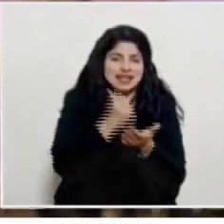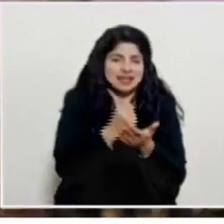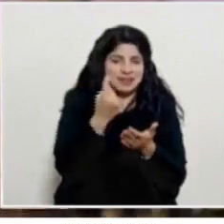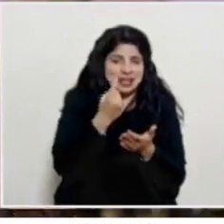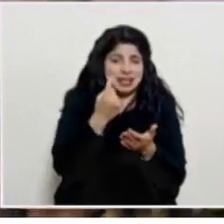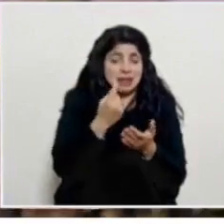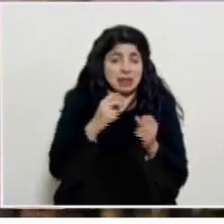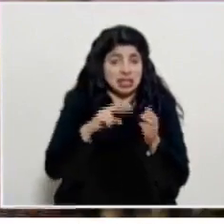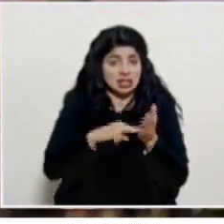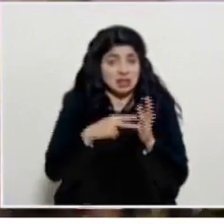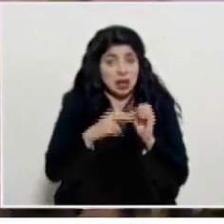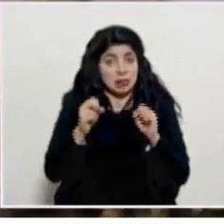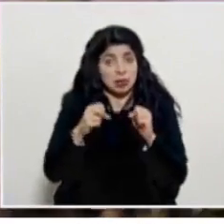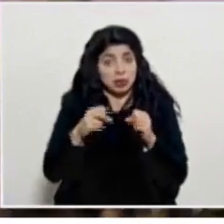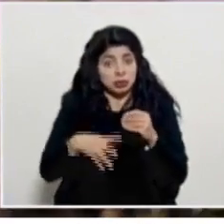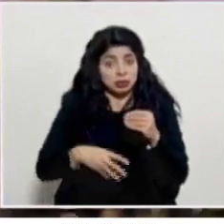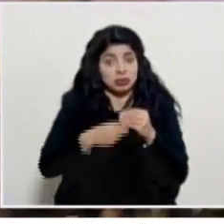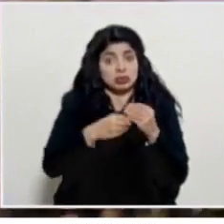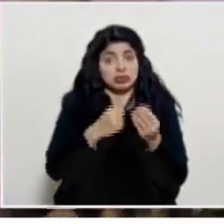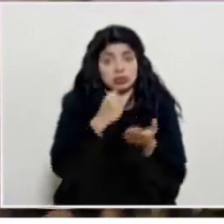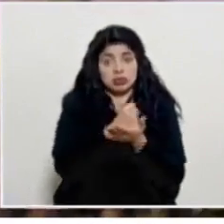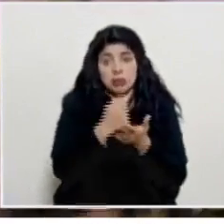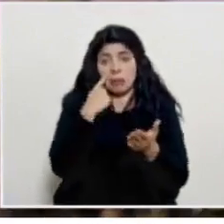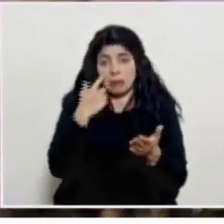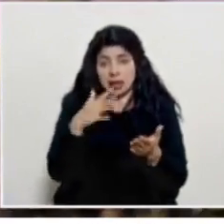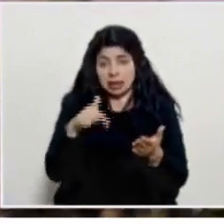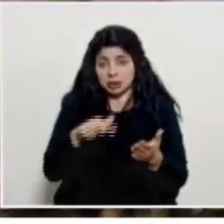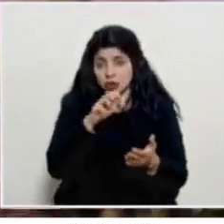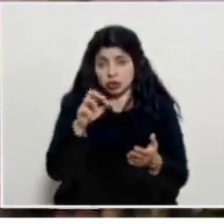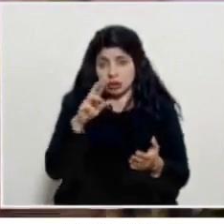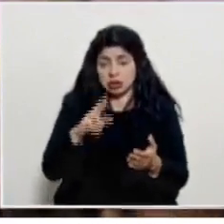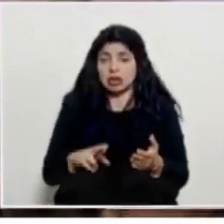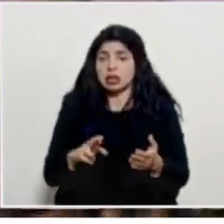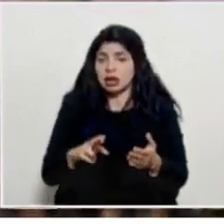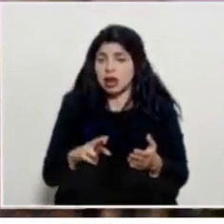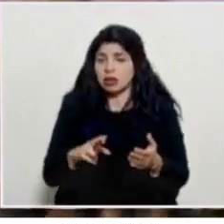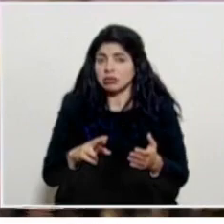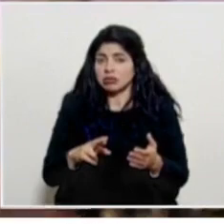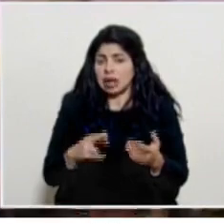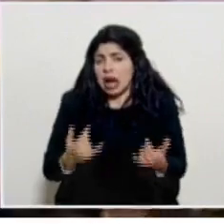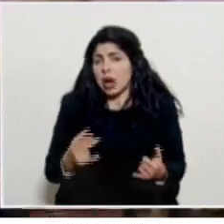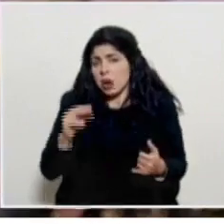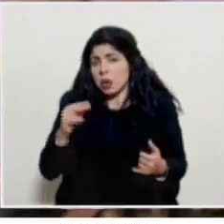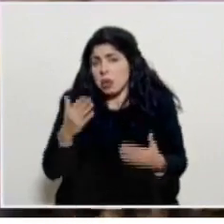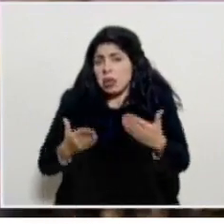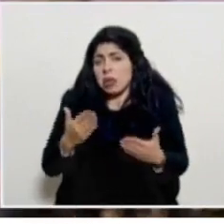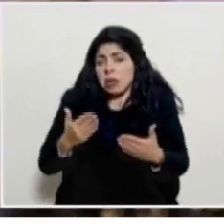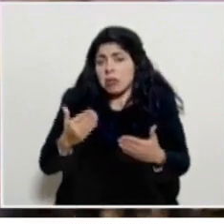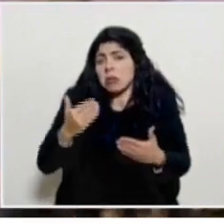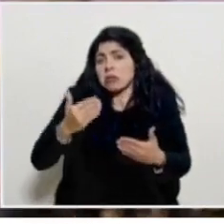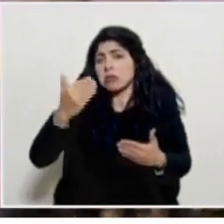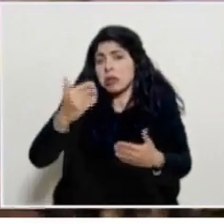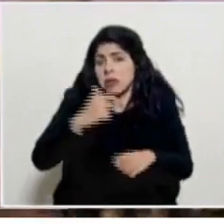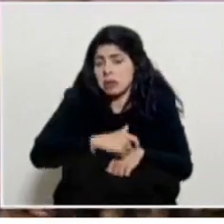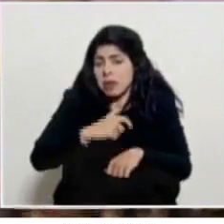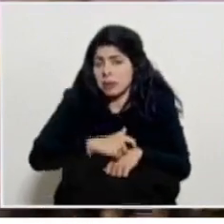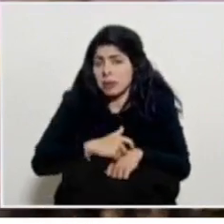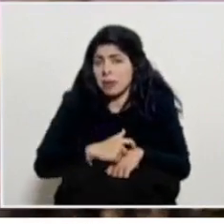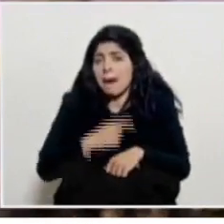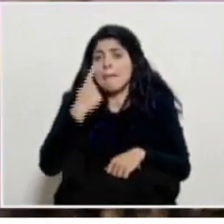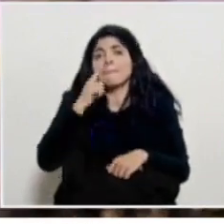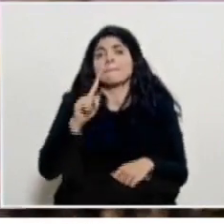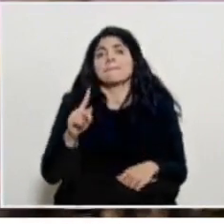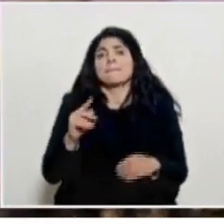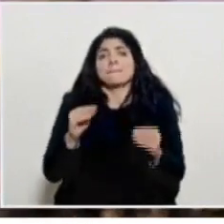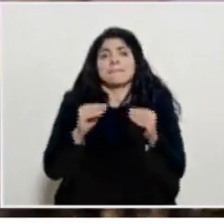así que se implemente algo parecido en Costa Rica no ahora pero tal vez en el mediano largo plazo para